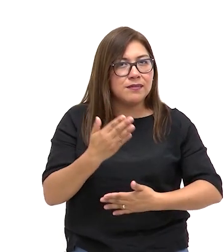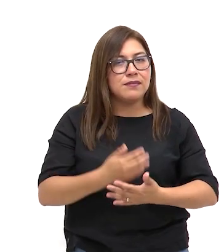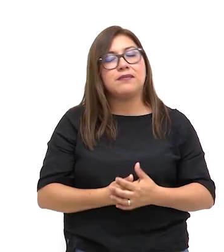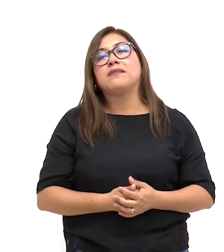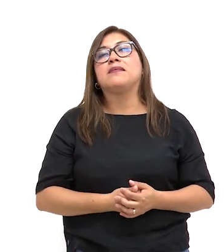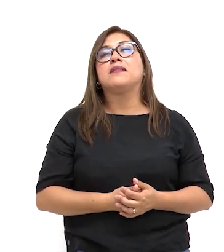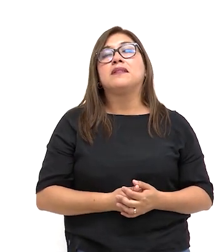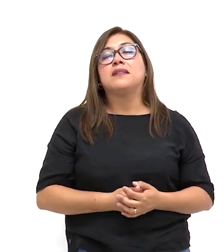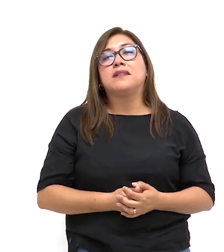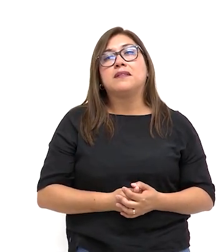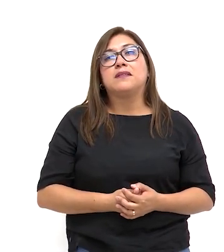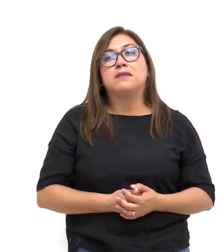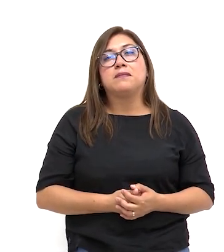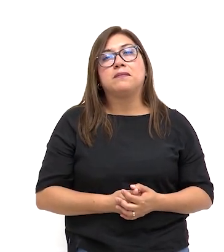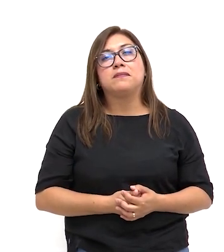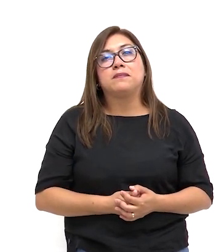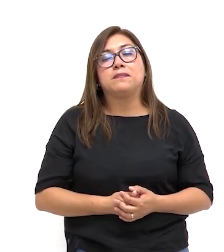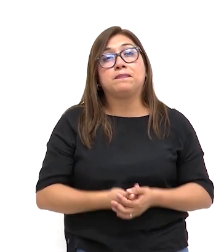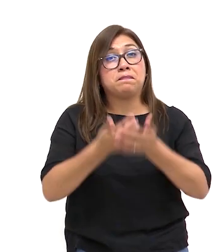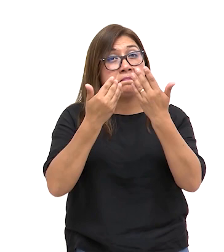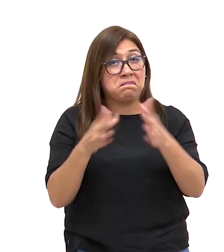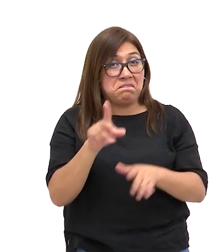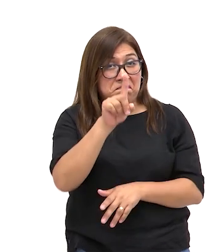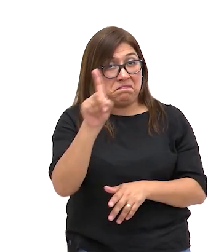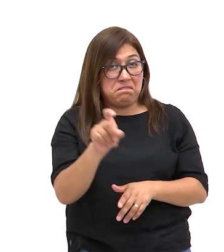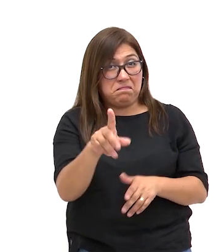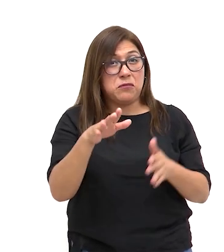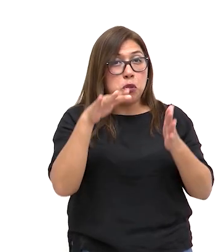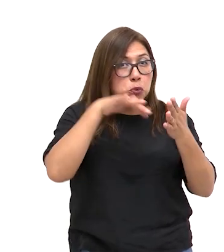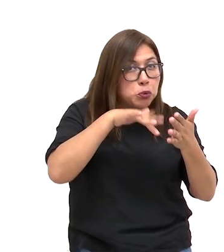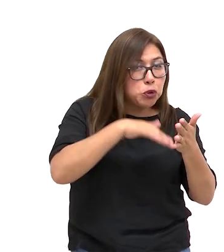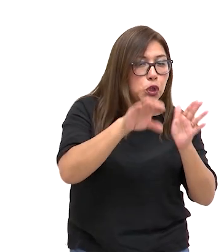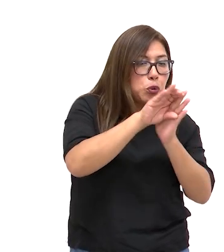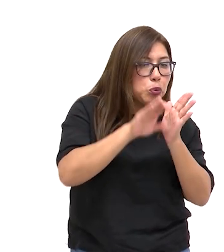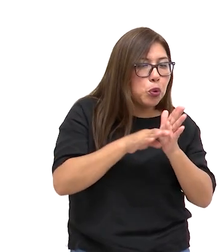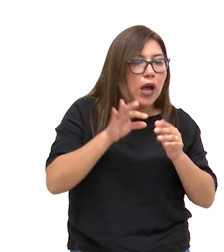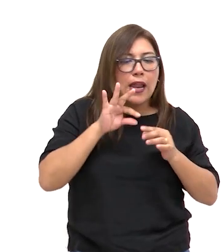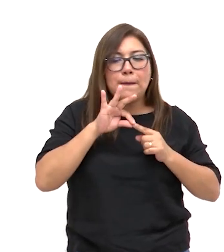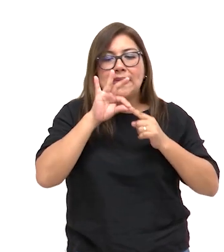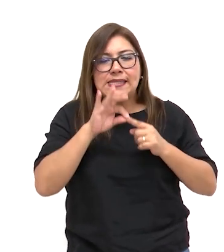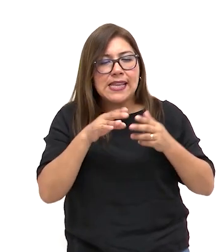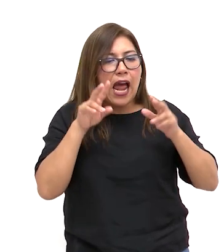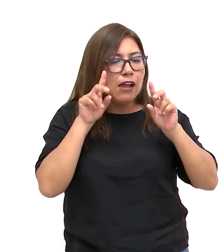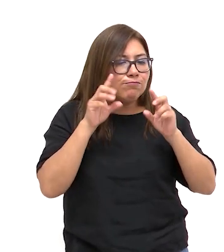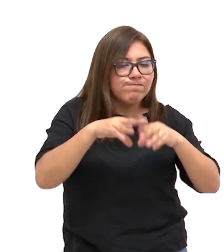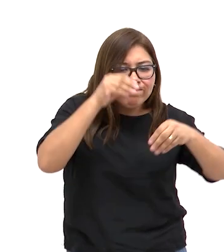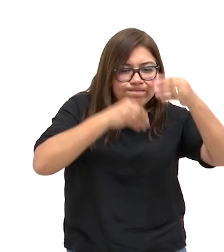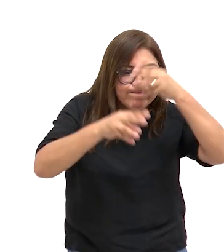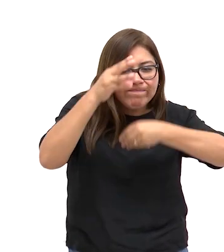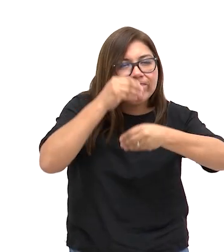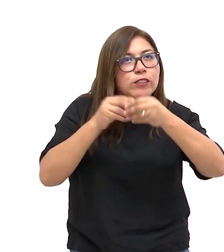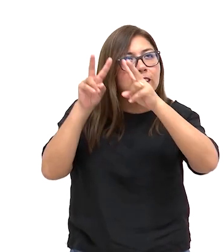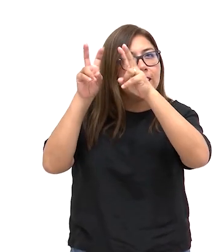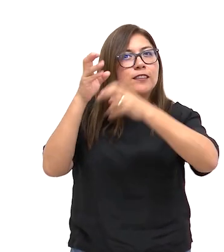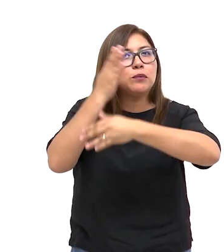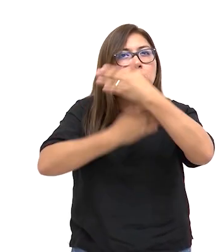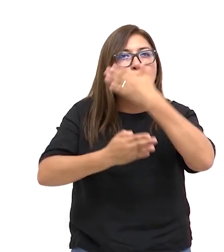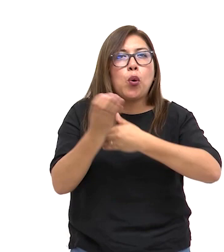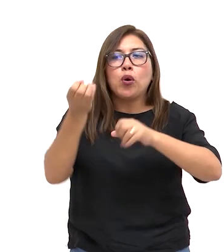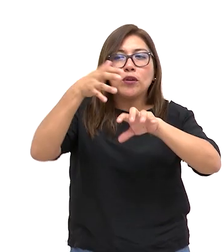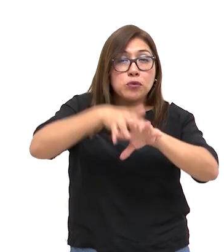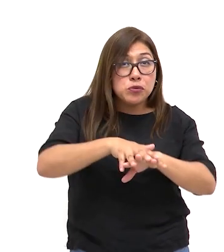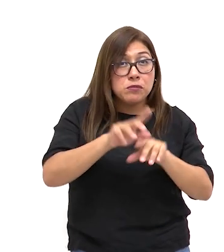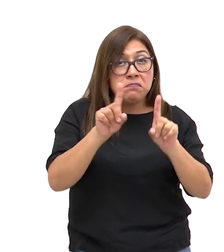de las personas con discapacidad? ¿Has llevado algún curso de especialización o de capacitación sobre discapacidad